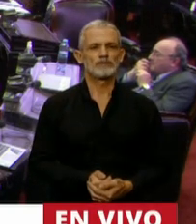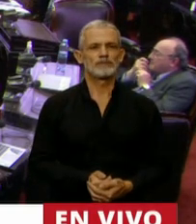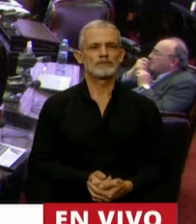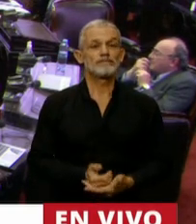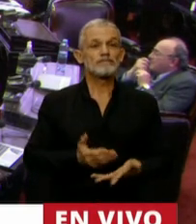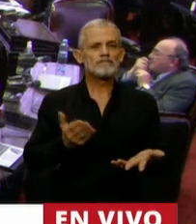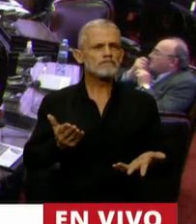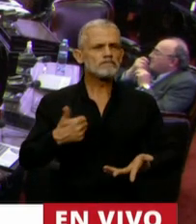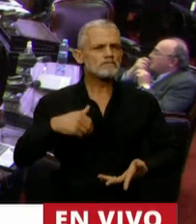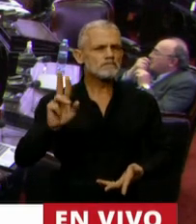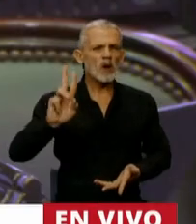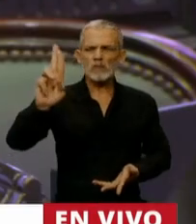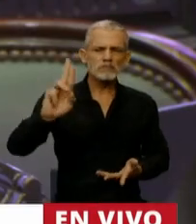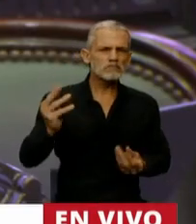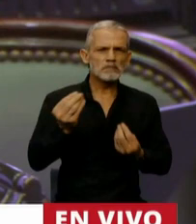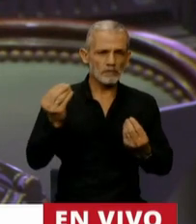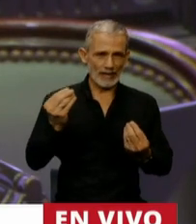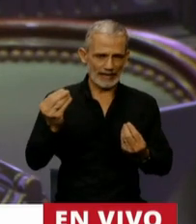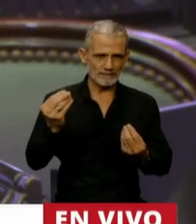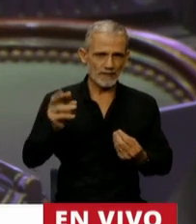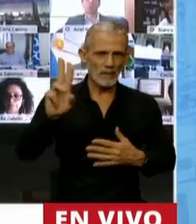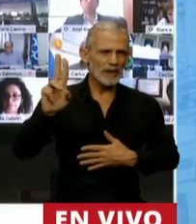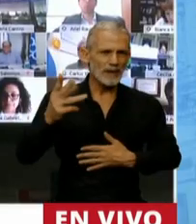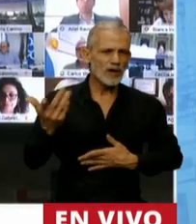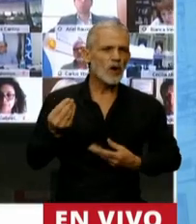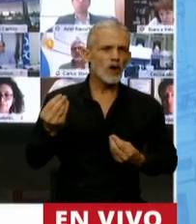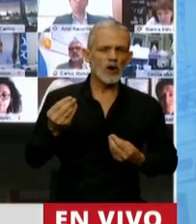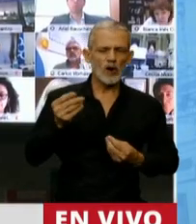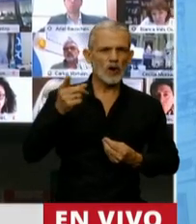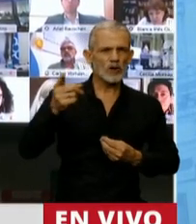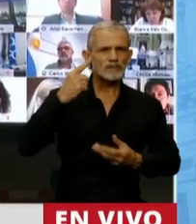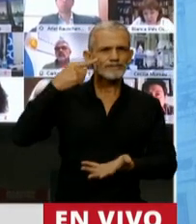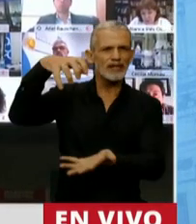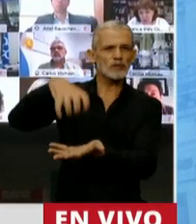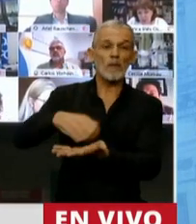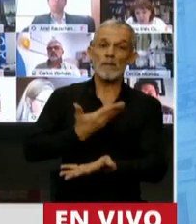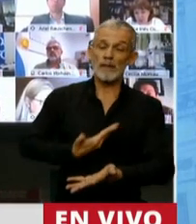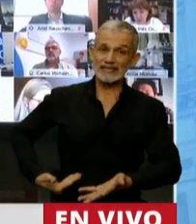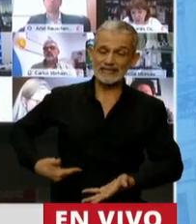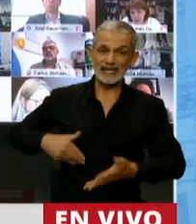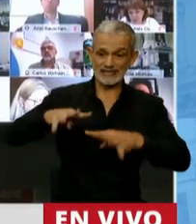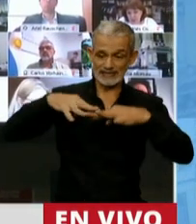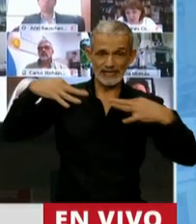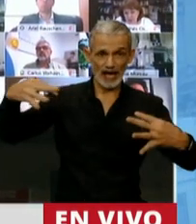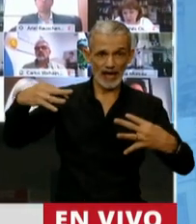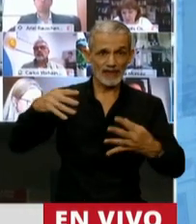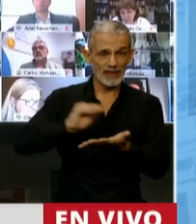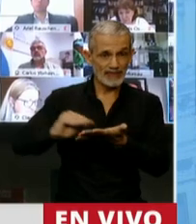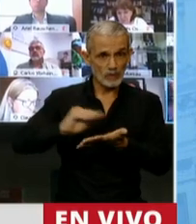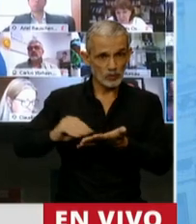Es para plantear formalmente una cuestión de privilegio a la institución Presidencia de la Cámara de Diputados